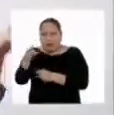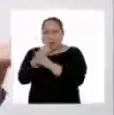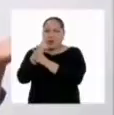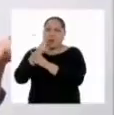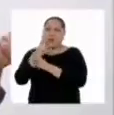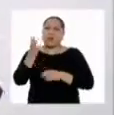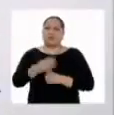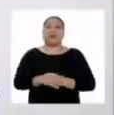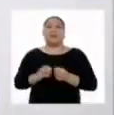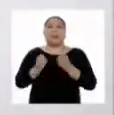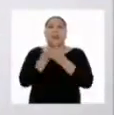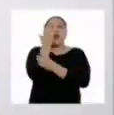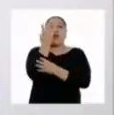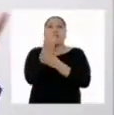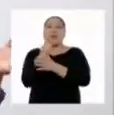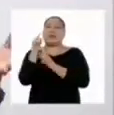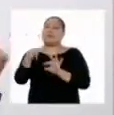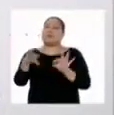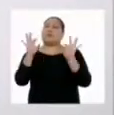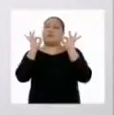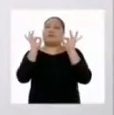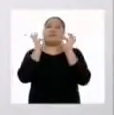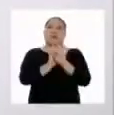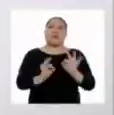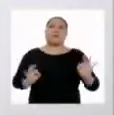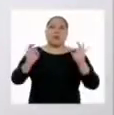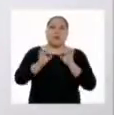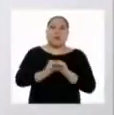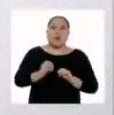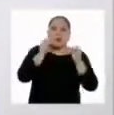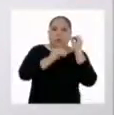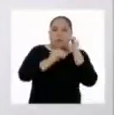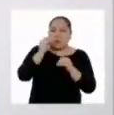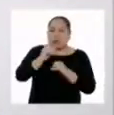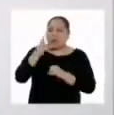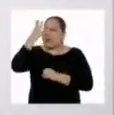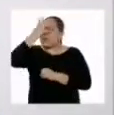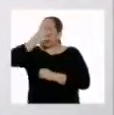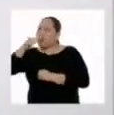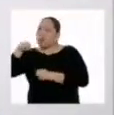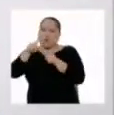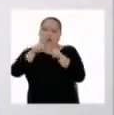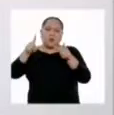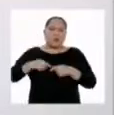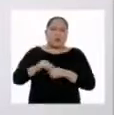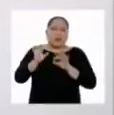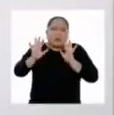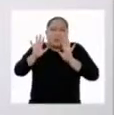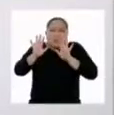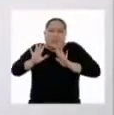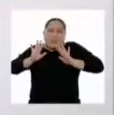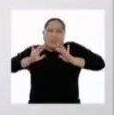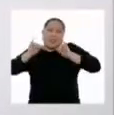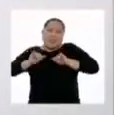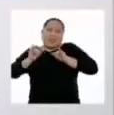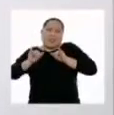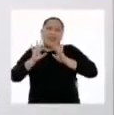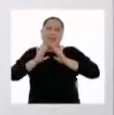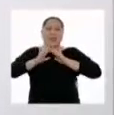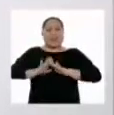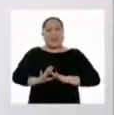Las plantas son verdaderamente fascinantes. Embellecen nuestro paisaje. Ahí quietitas como las vemos,